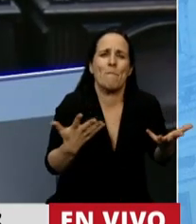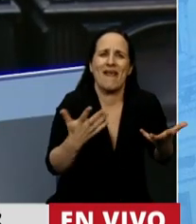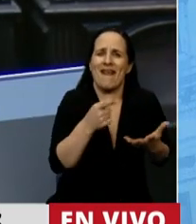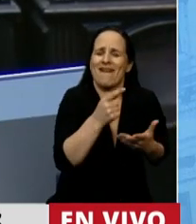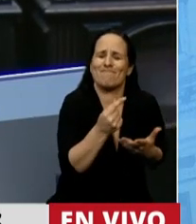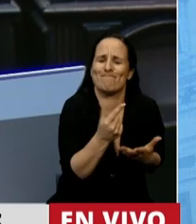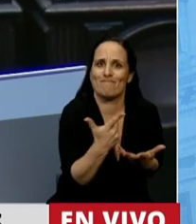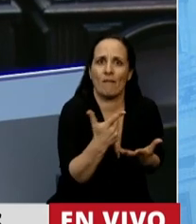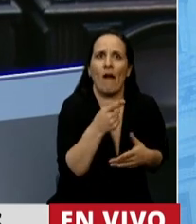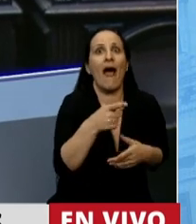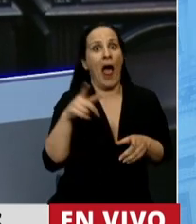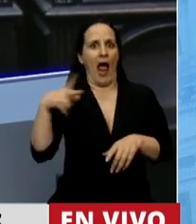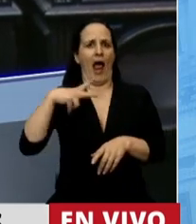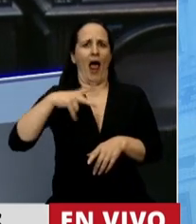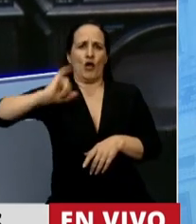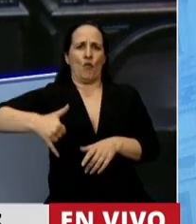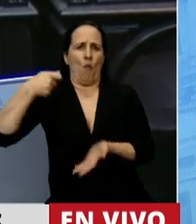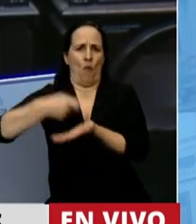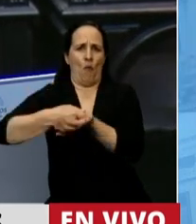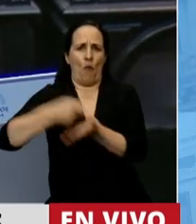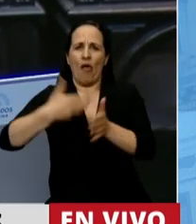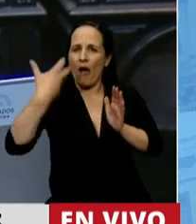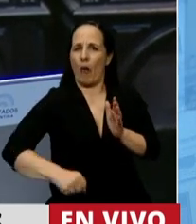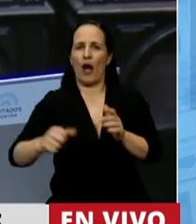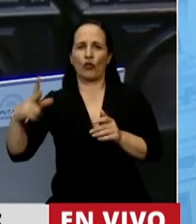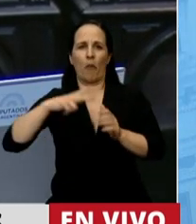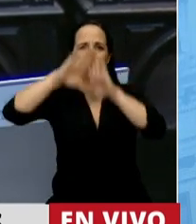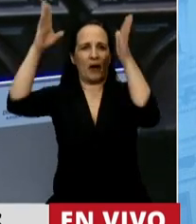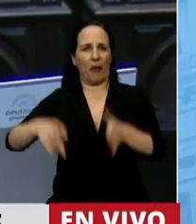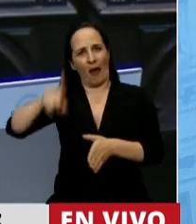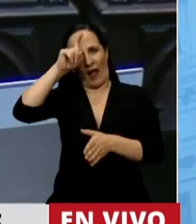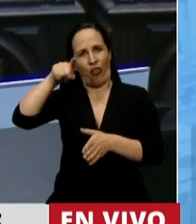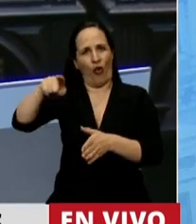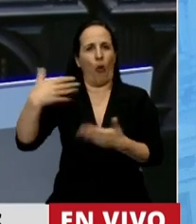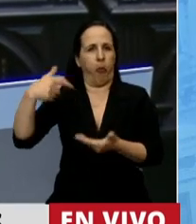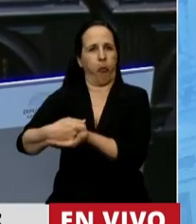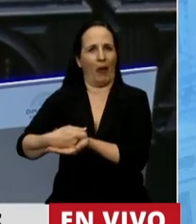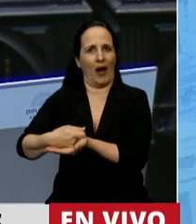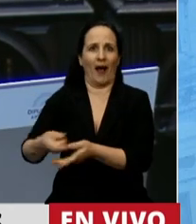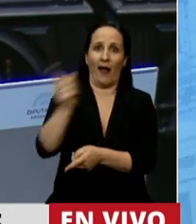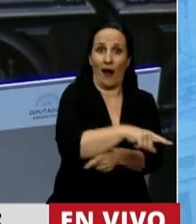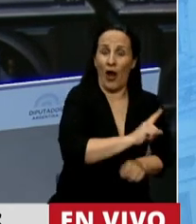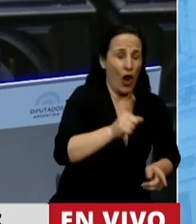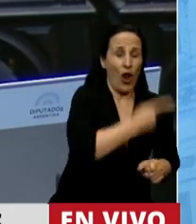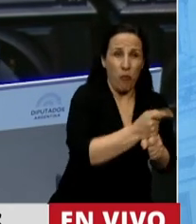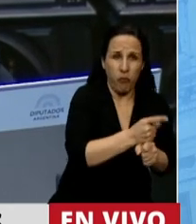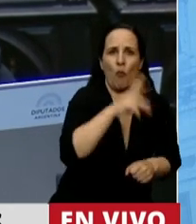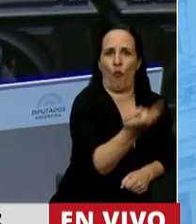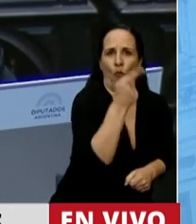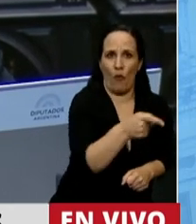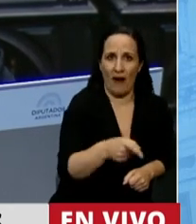tienen para pagar como las ricas y pudientes un aborto en las clínicas privadas. Eso es lo que tienen que decir.